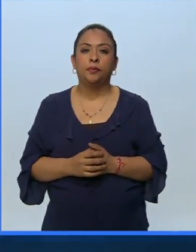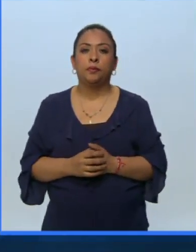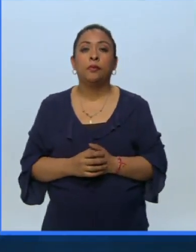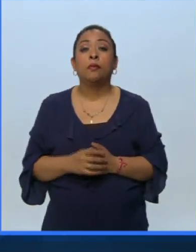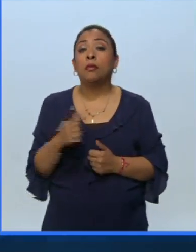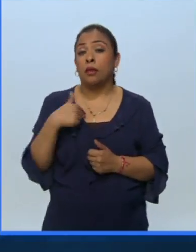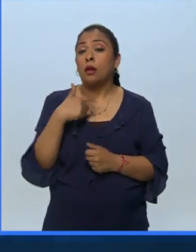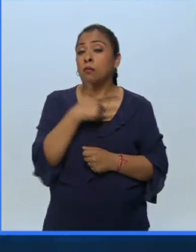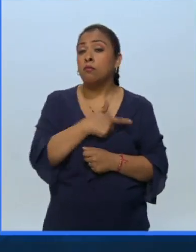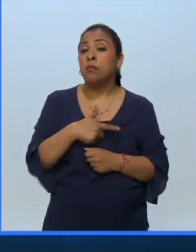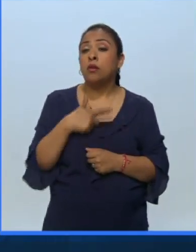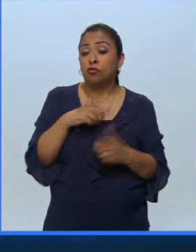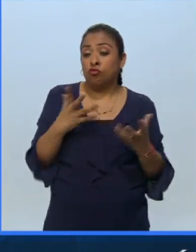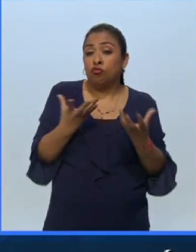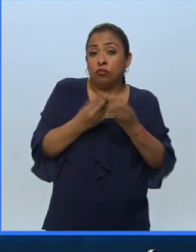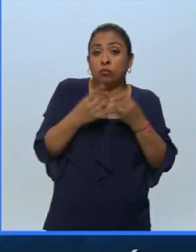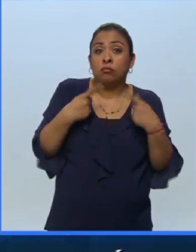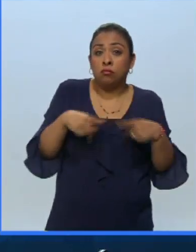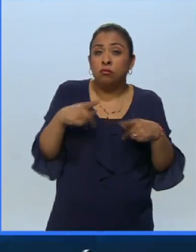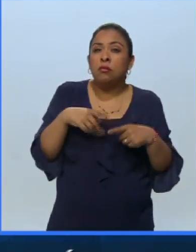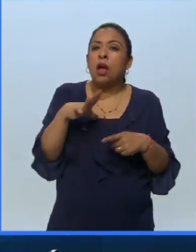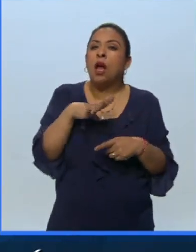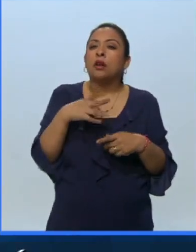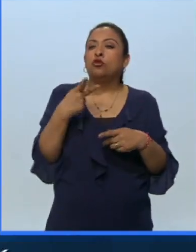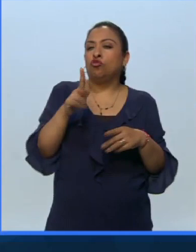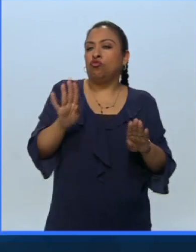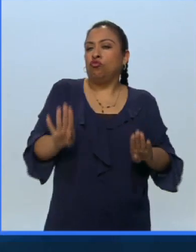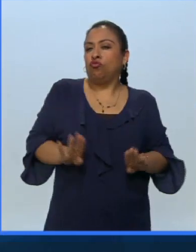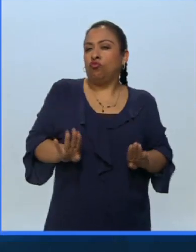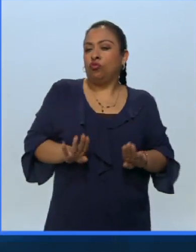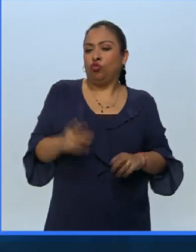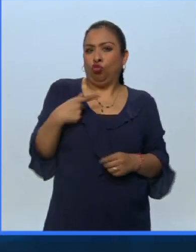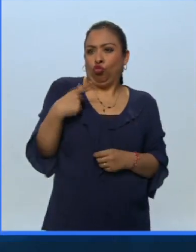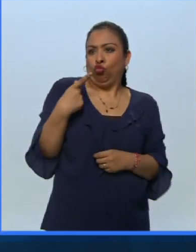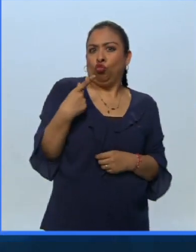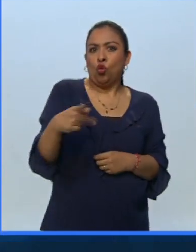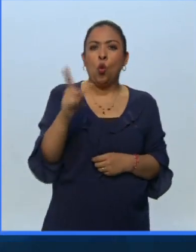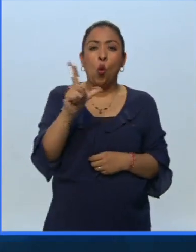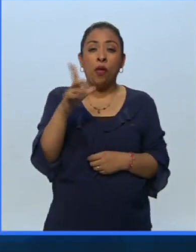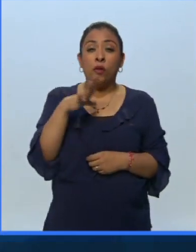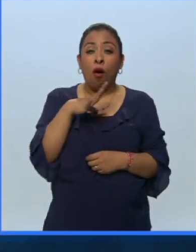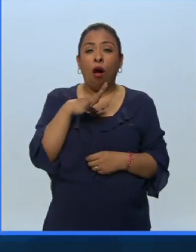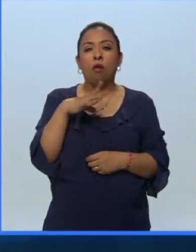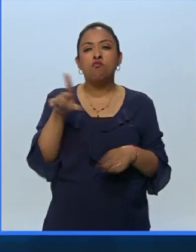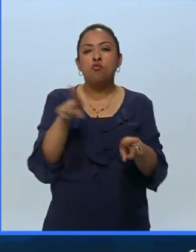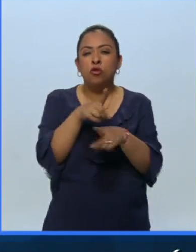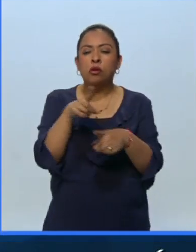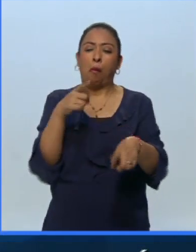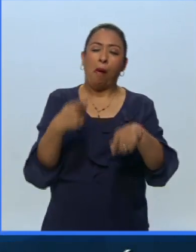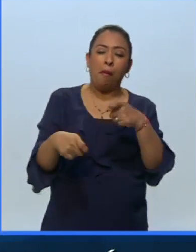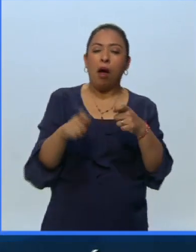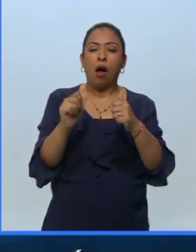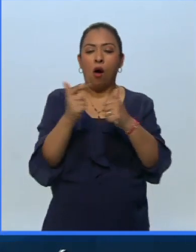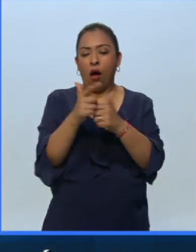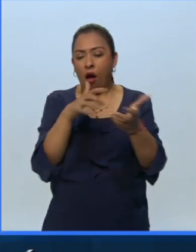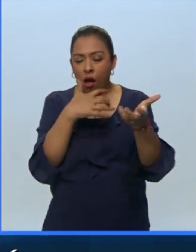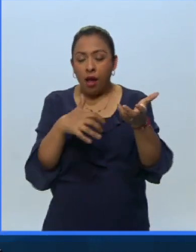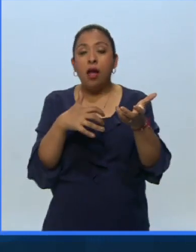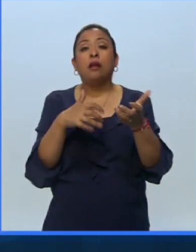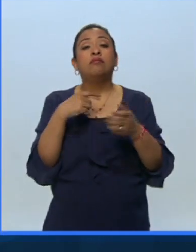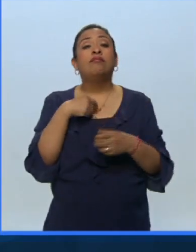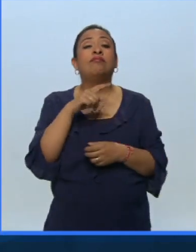A mí me gusta tocar con gente que tiene como una personalidad más propia a la hora de tocar entonces al final